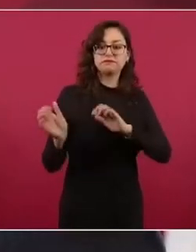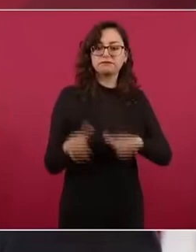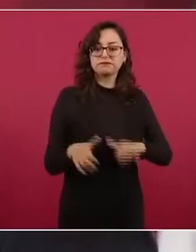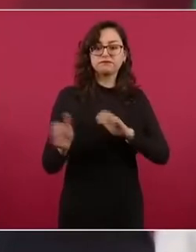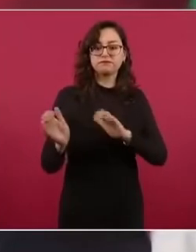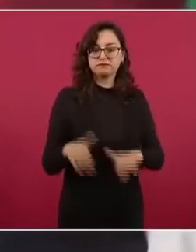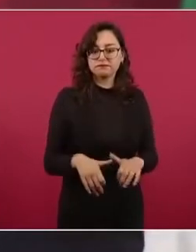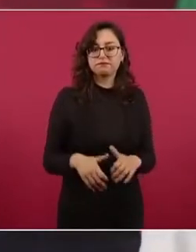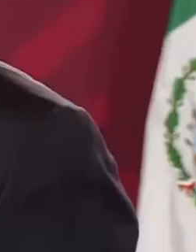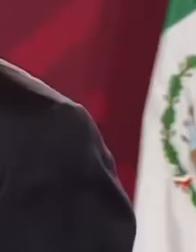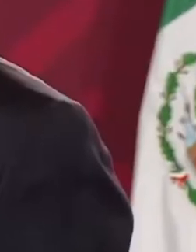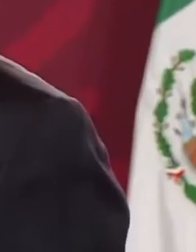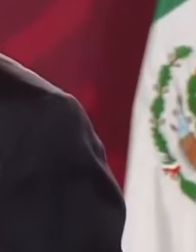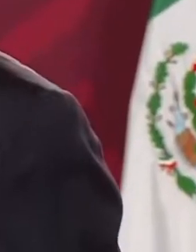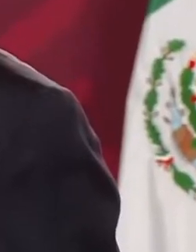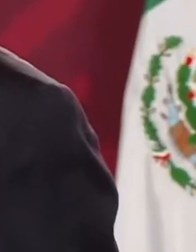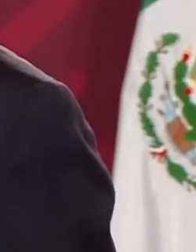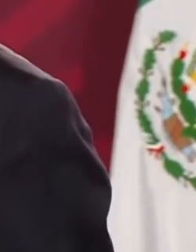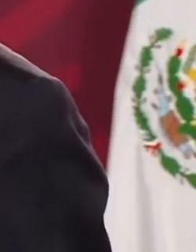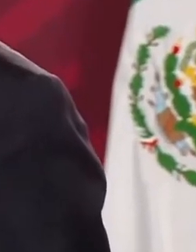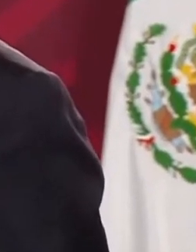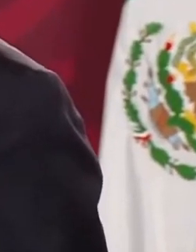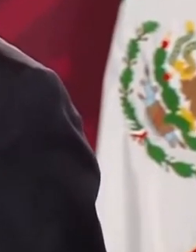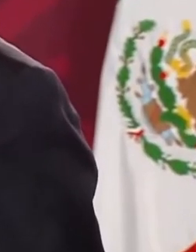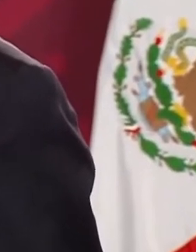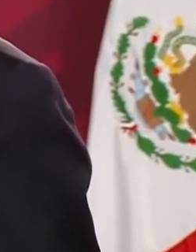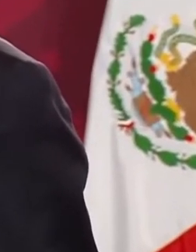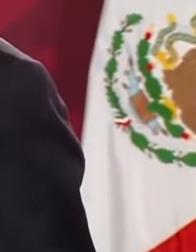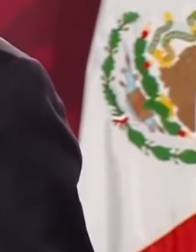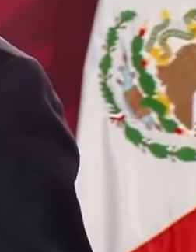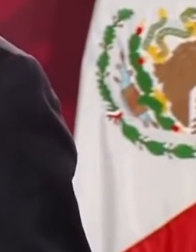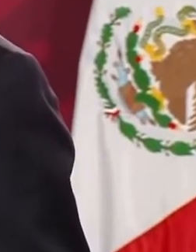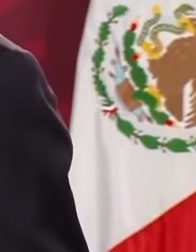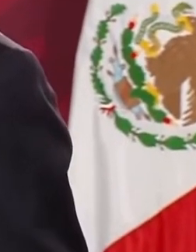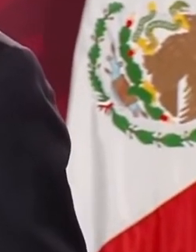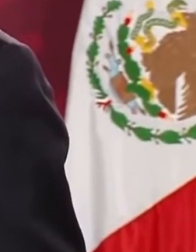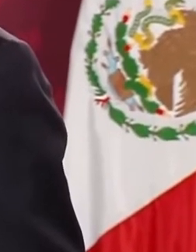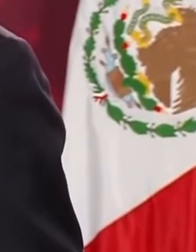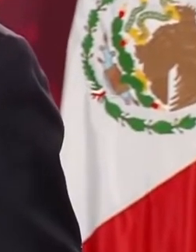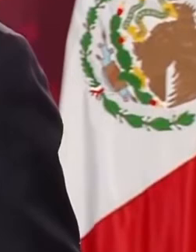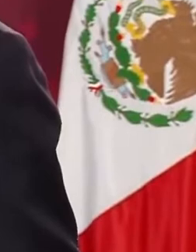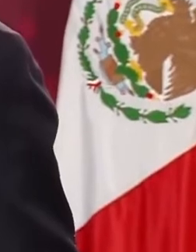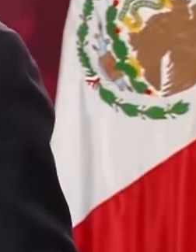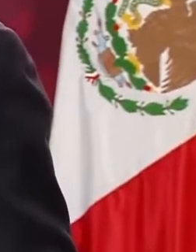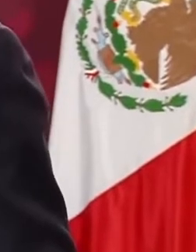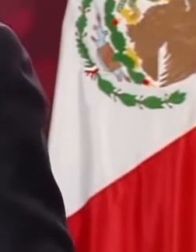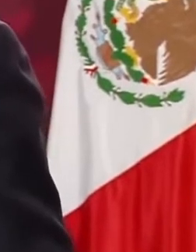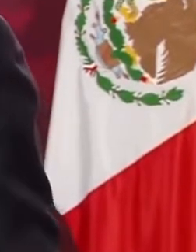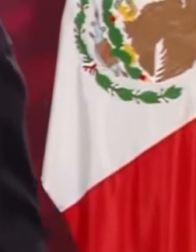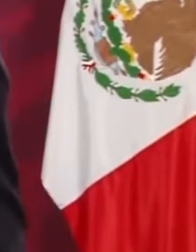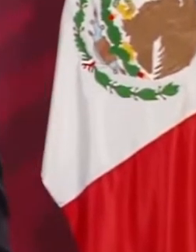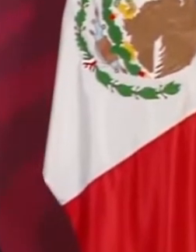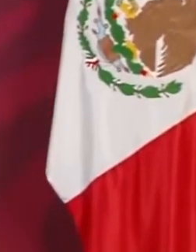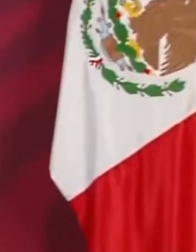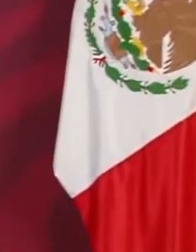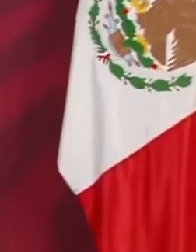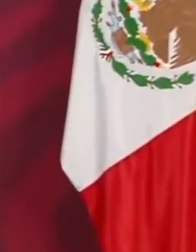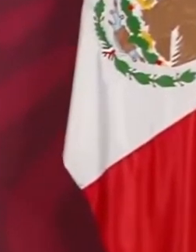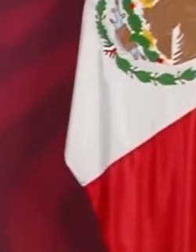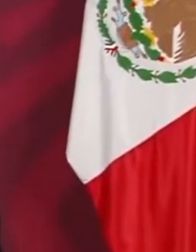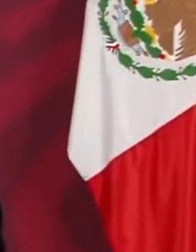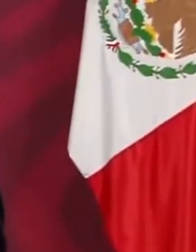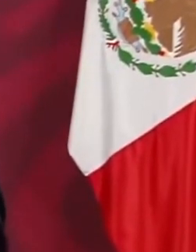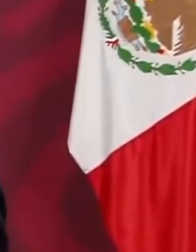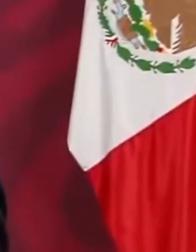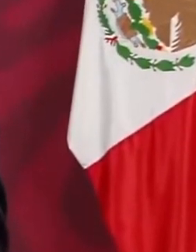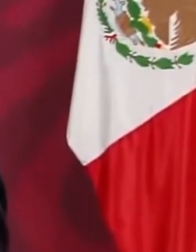mejorando los hospitales, las unidades médicas, los centros de